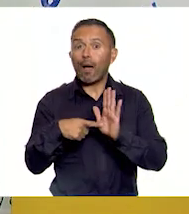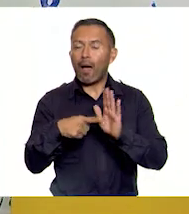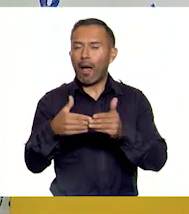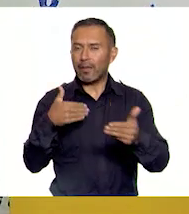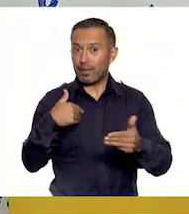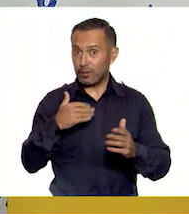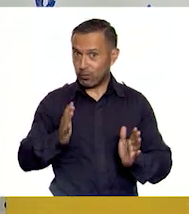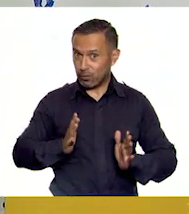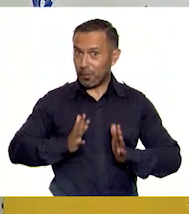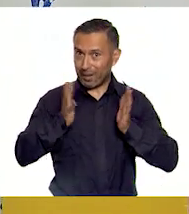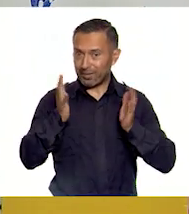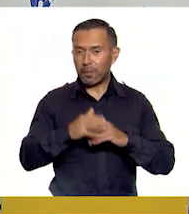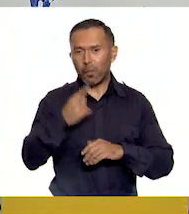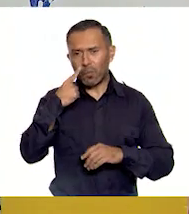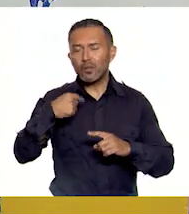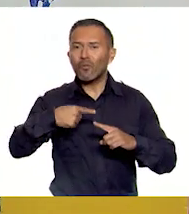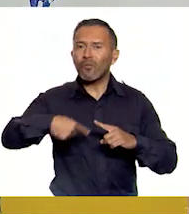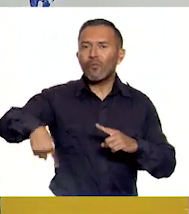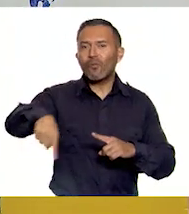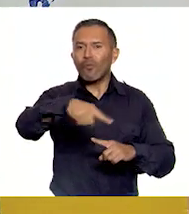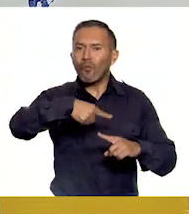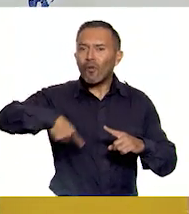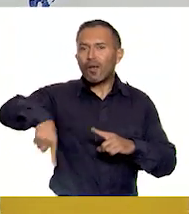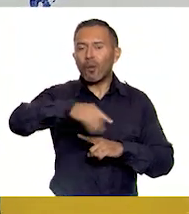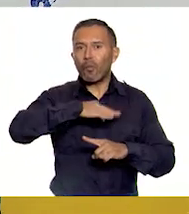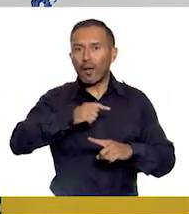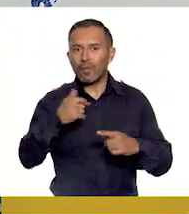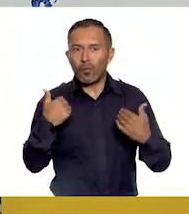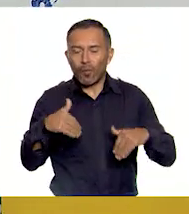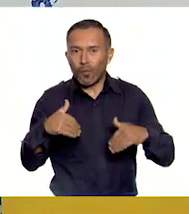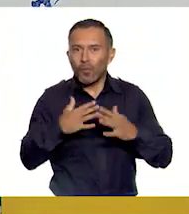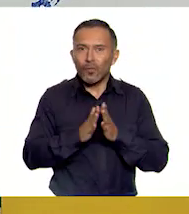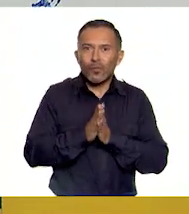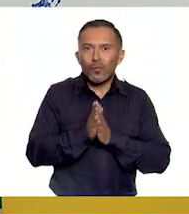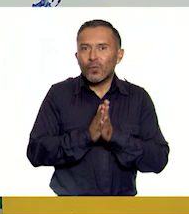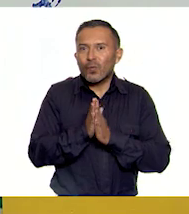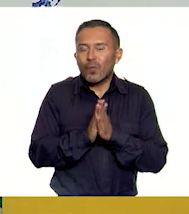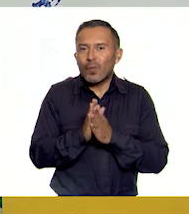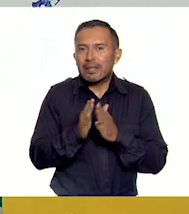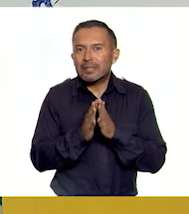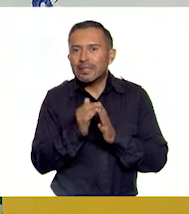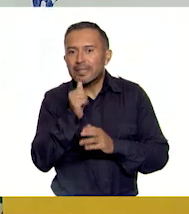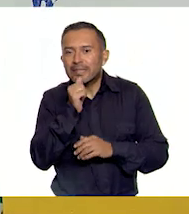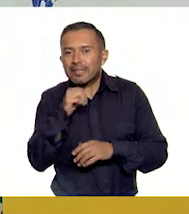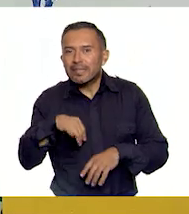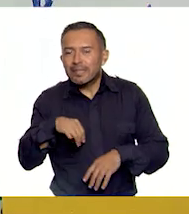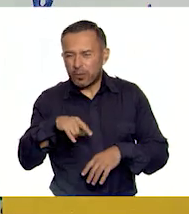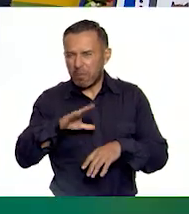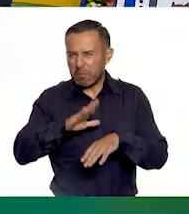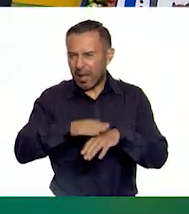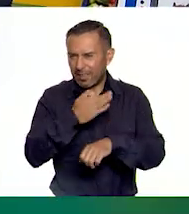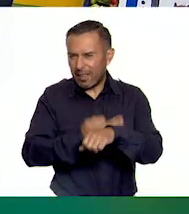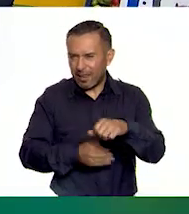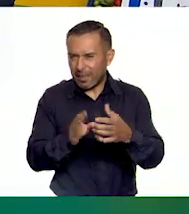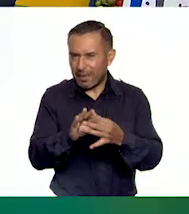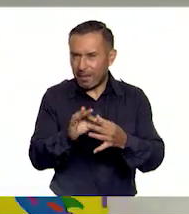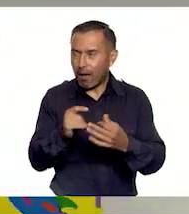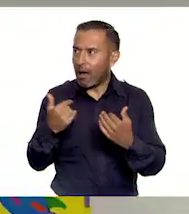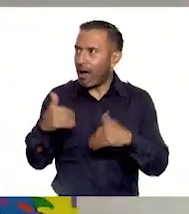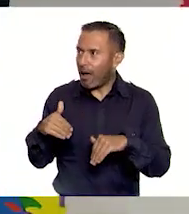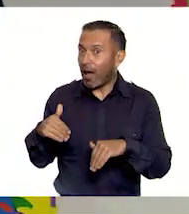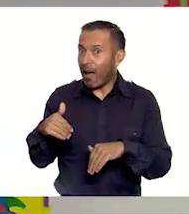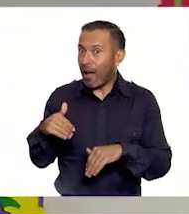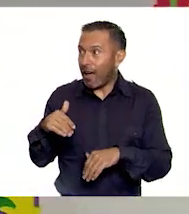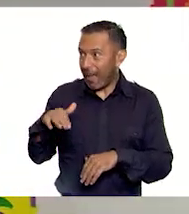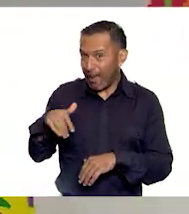un circuito que lo podemos denominar un reto de aventuras, pero de eso ya les estaré platicando un poco más adelante. Ah, sí, yo justo les iba a decir